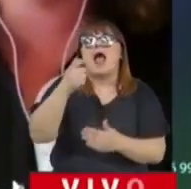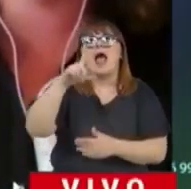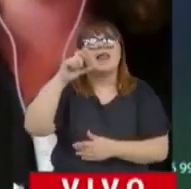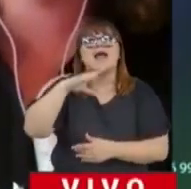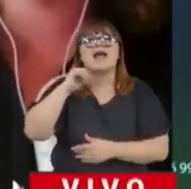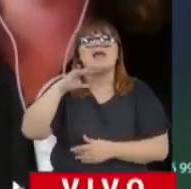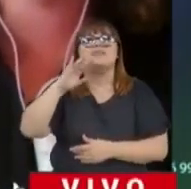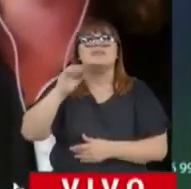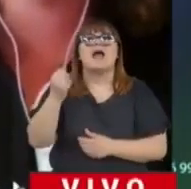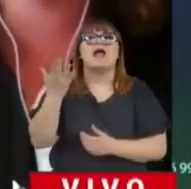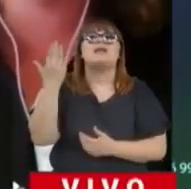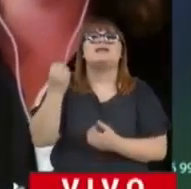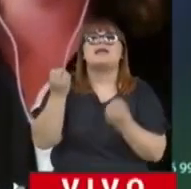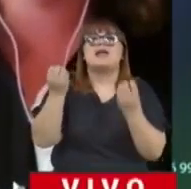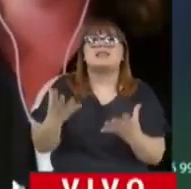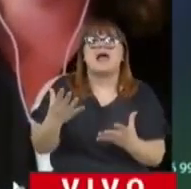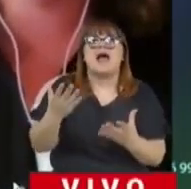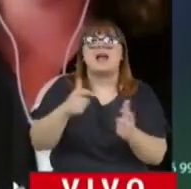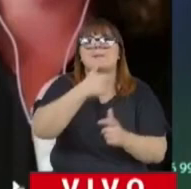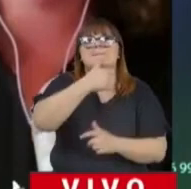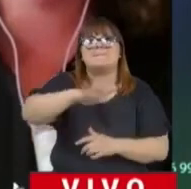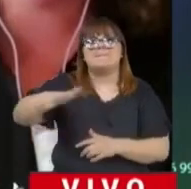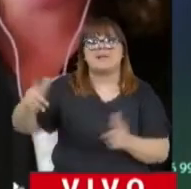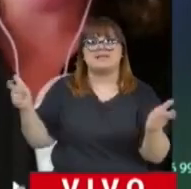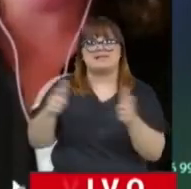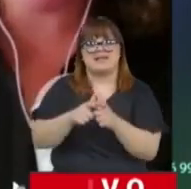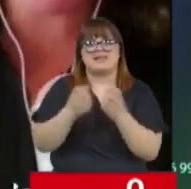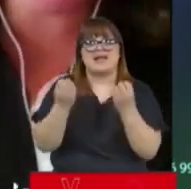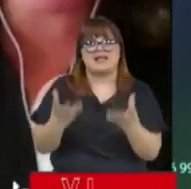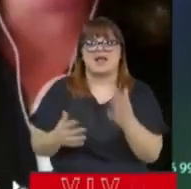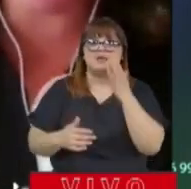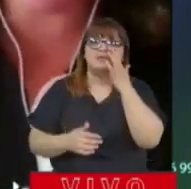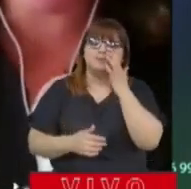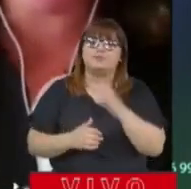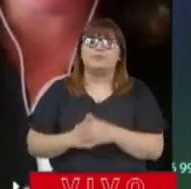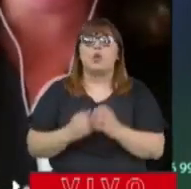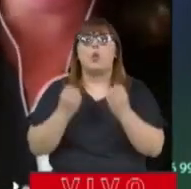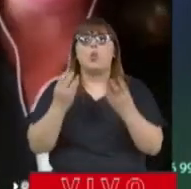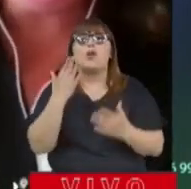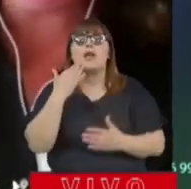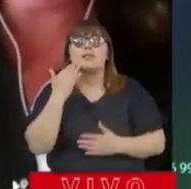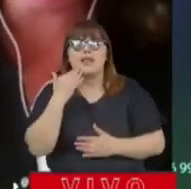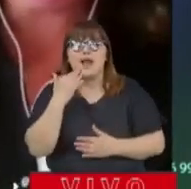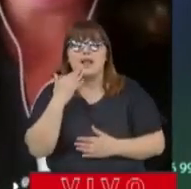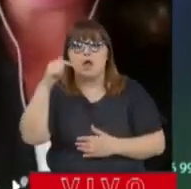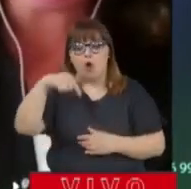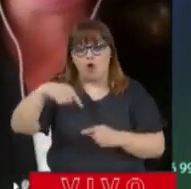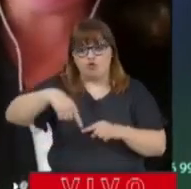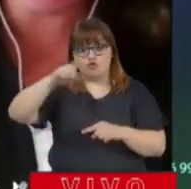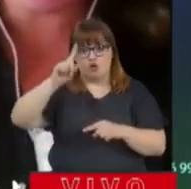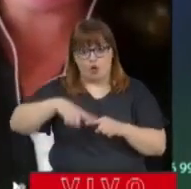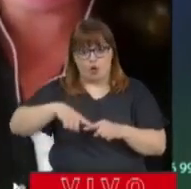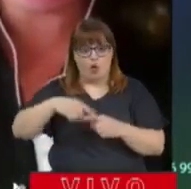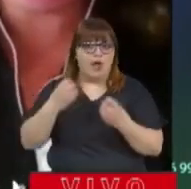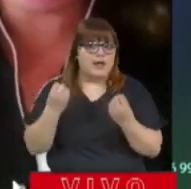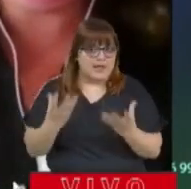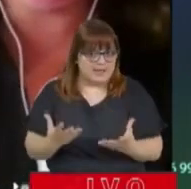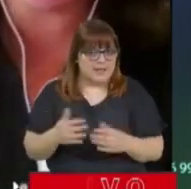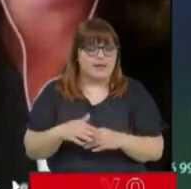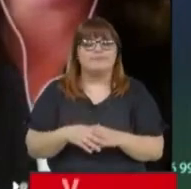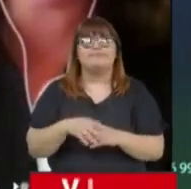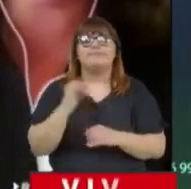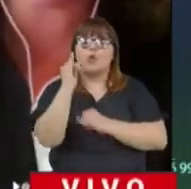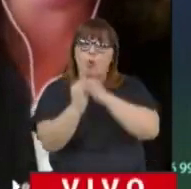Alejandra, buenas tardes. ¿Cómo estuvo la jornada allí en el distrito de Mar Chiquita? Buenas tardes a todos. Bueno, la jornada de Mar Chiquita